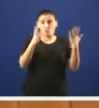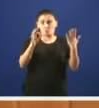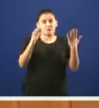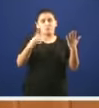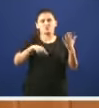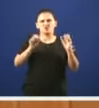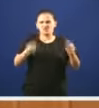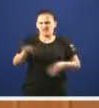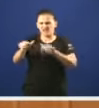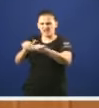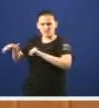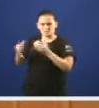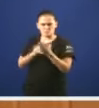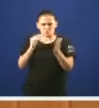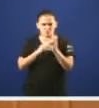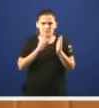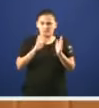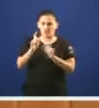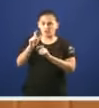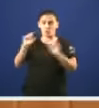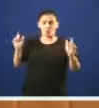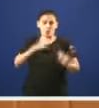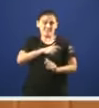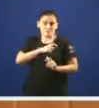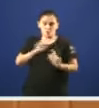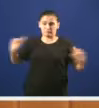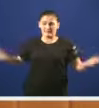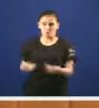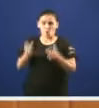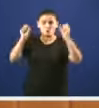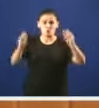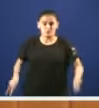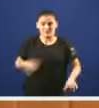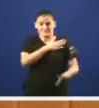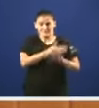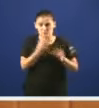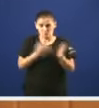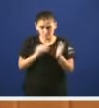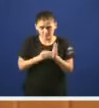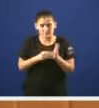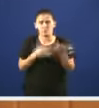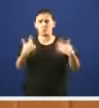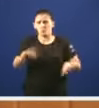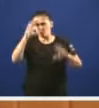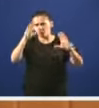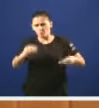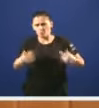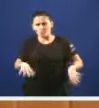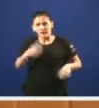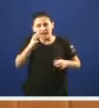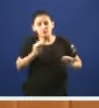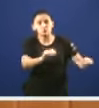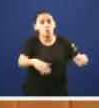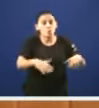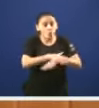convocar en moitas ocasións esta comisión pero tamén eu creo que é chamativo e hai que lembrar aquí que foron precisamente os seus